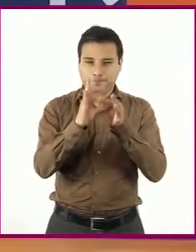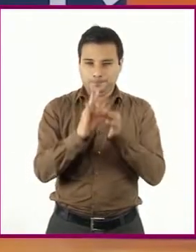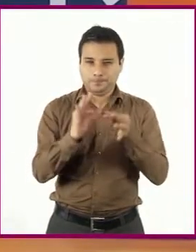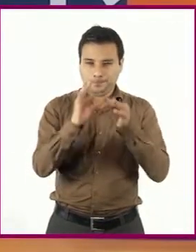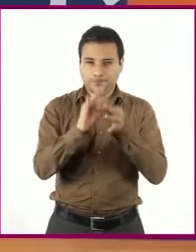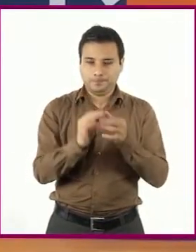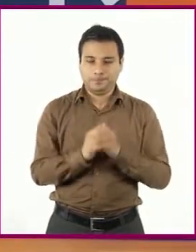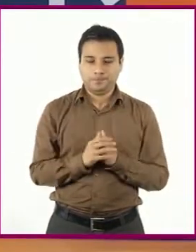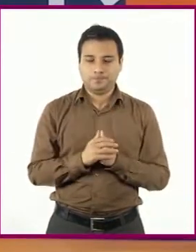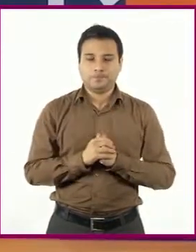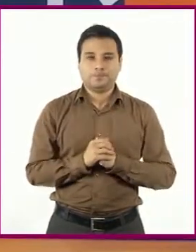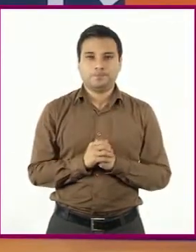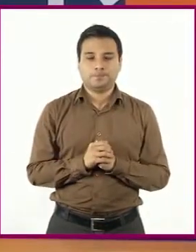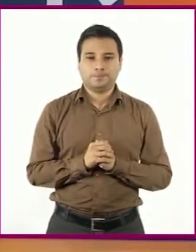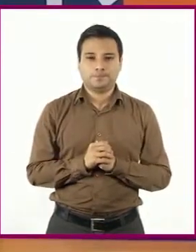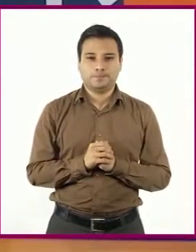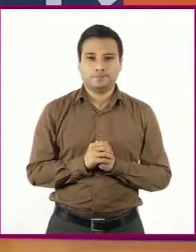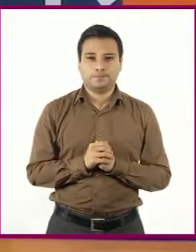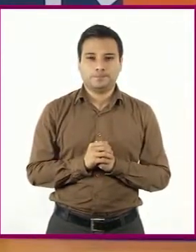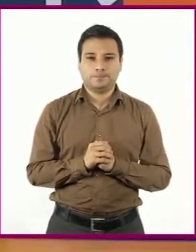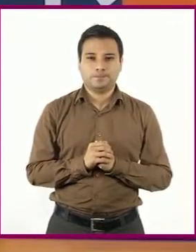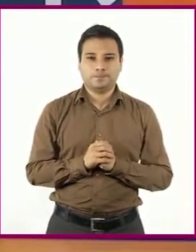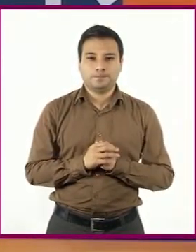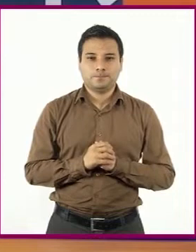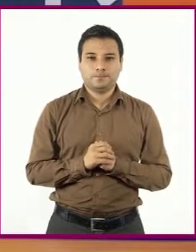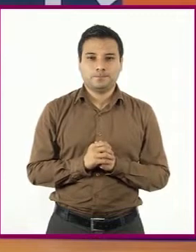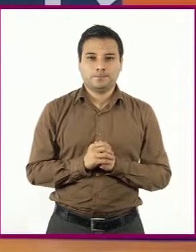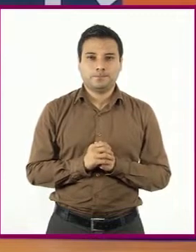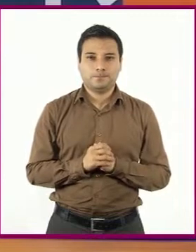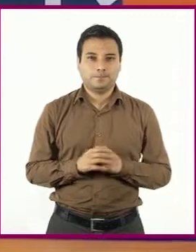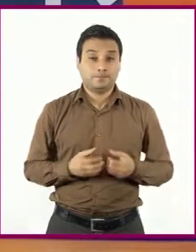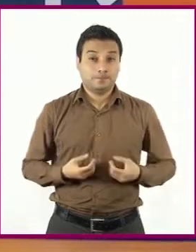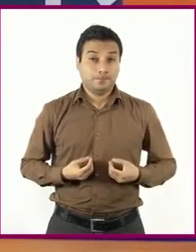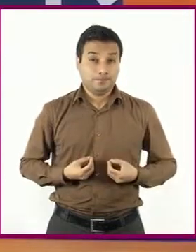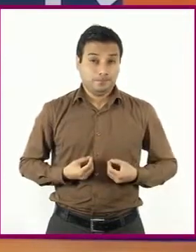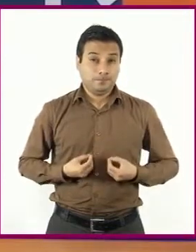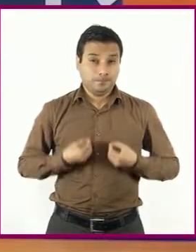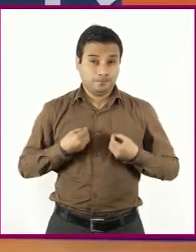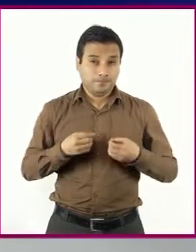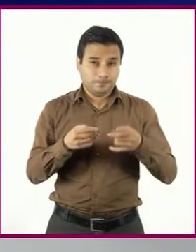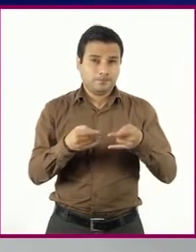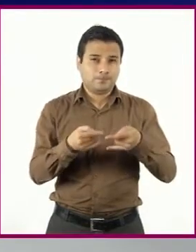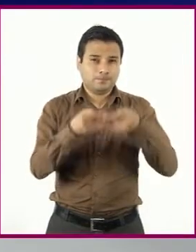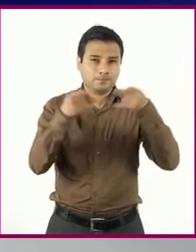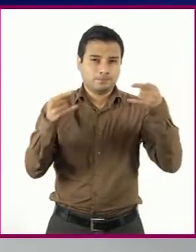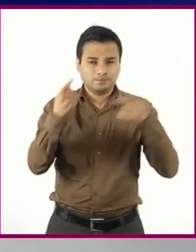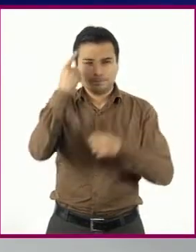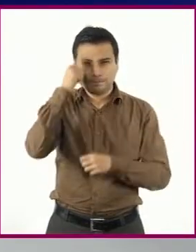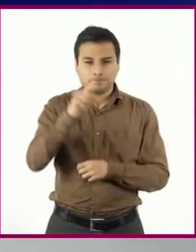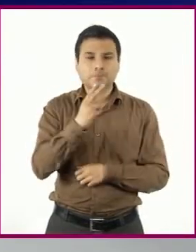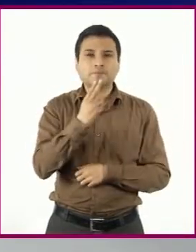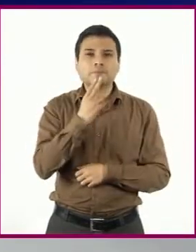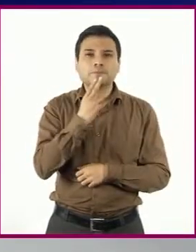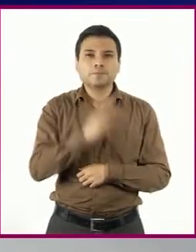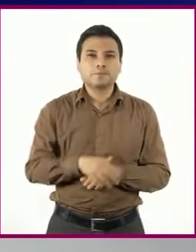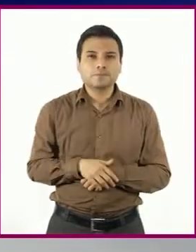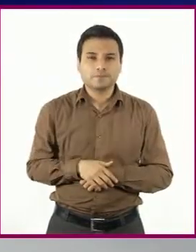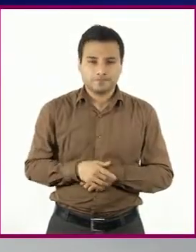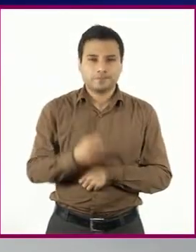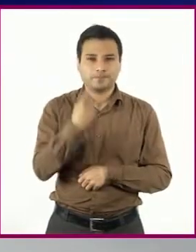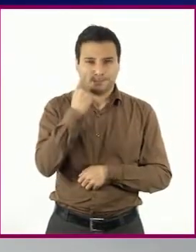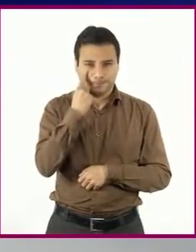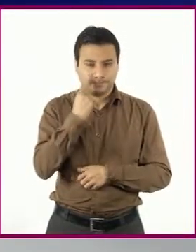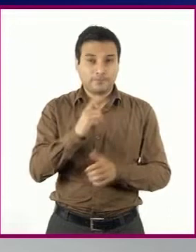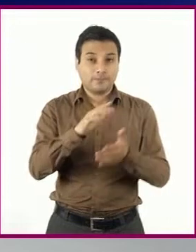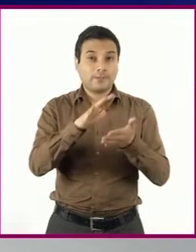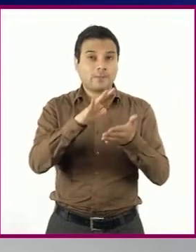la función y características de las autobiografías, leemos en compañía de las alumnas y